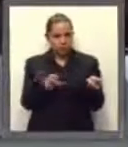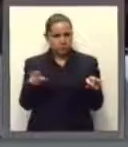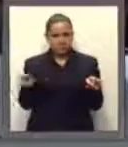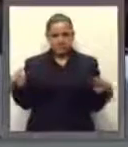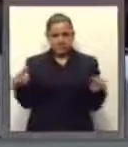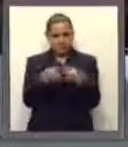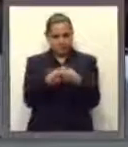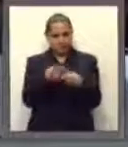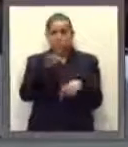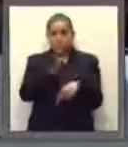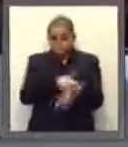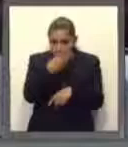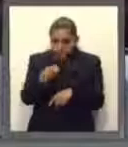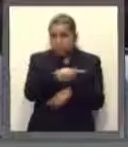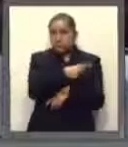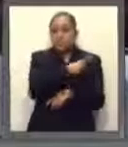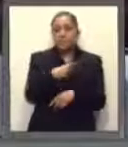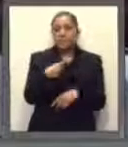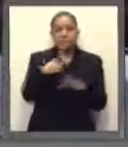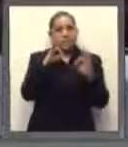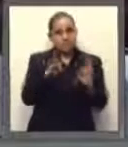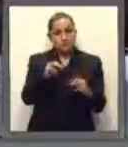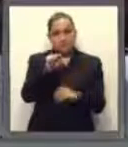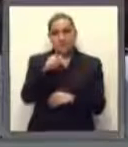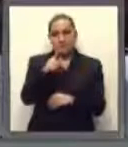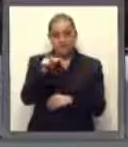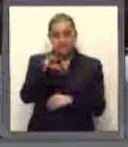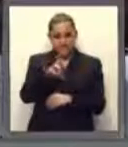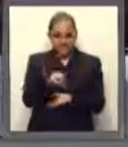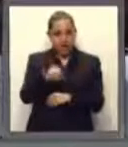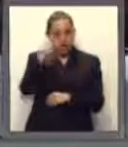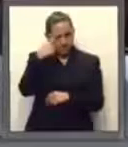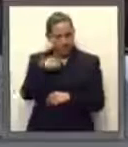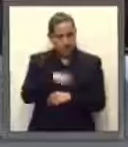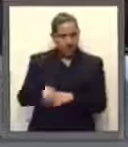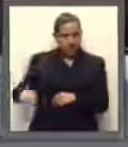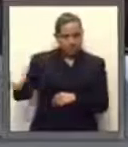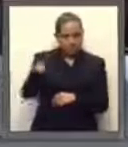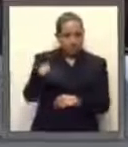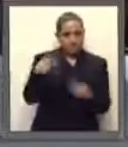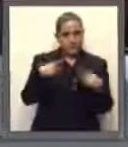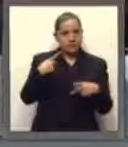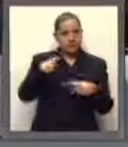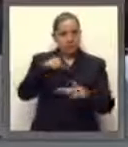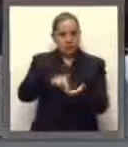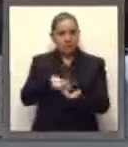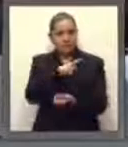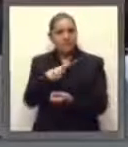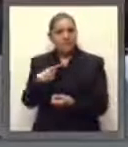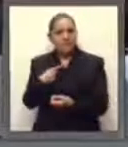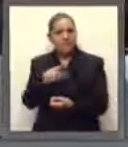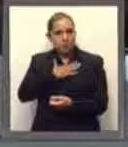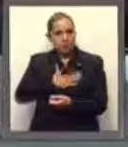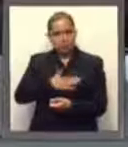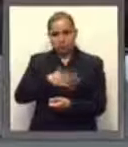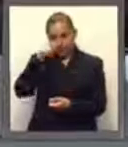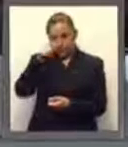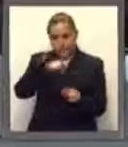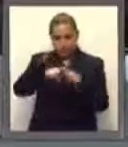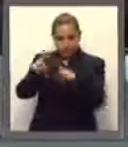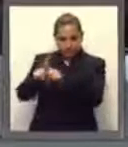por lo cual debería concederse el amparo y la protección de la justicia federal. Lo anterior